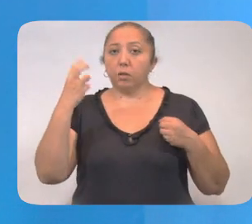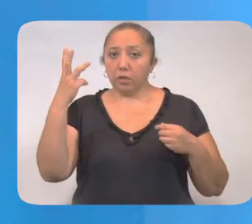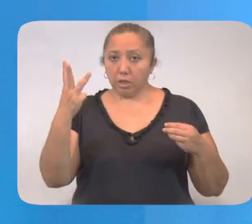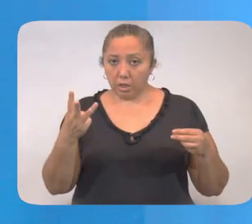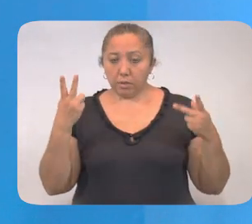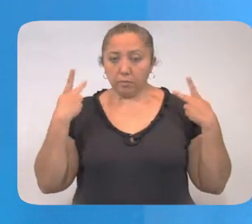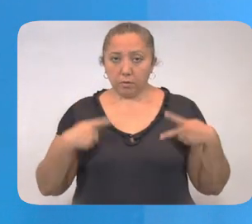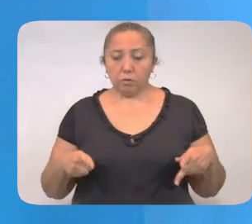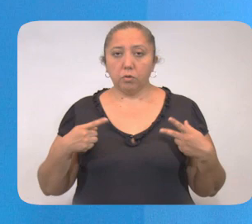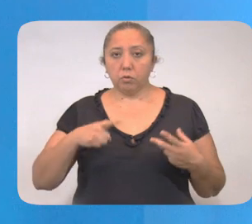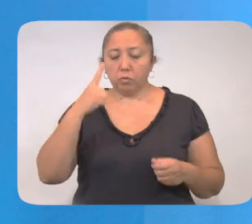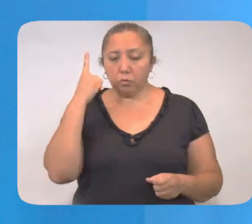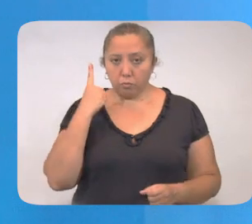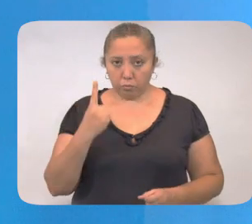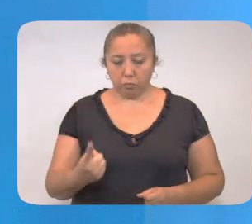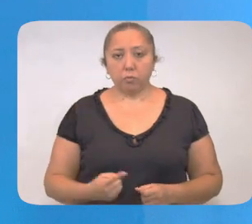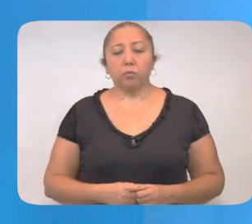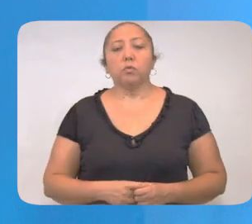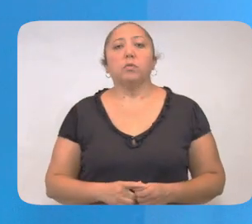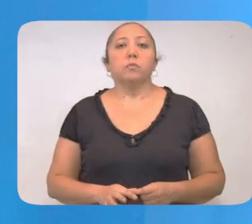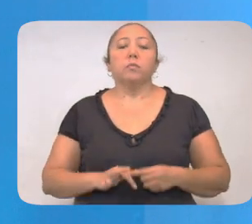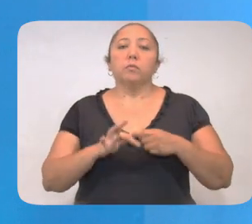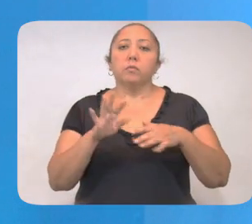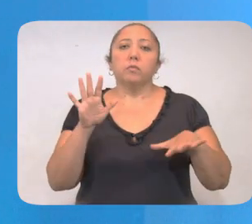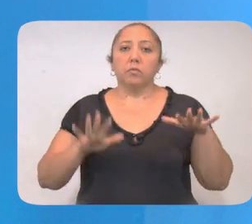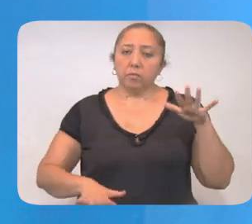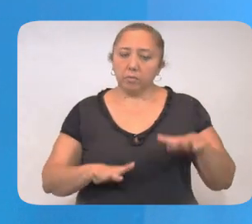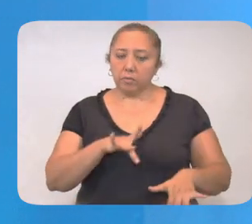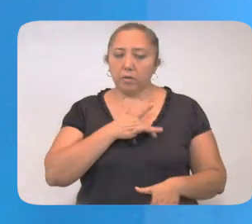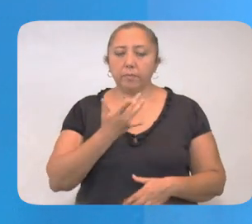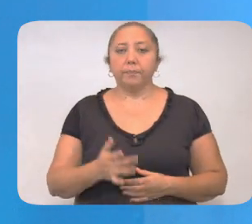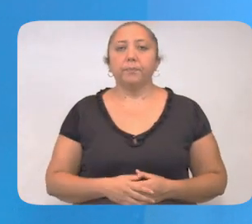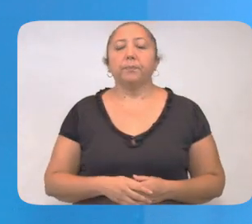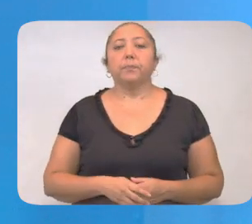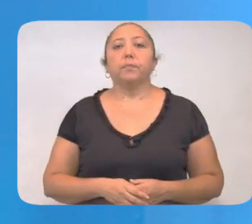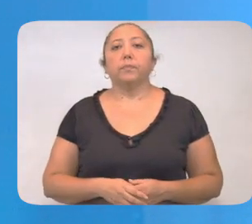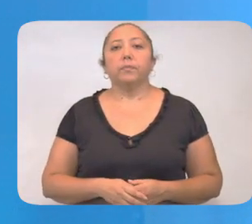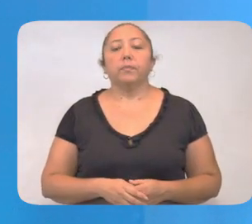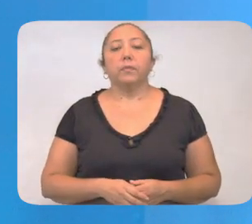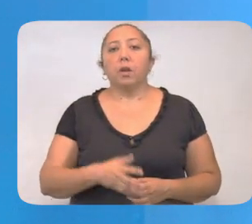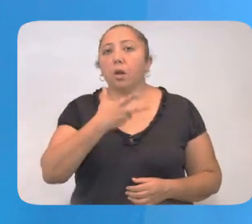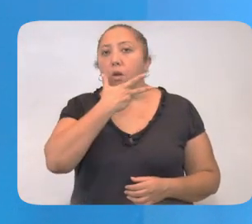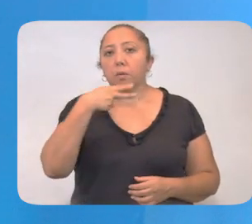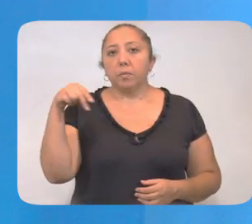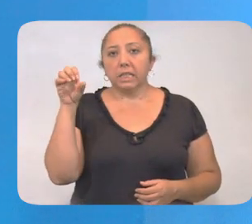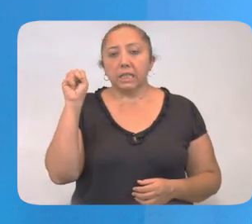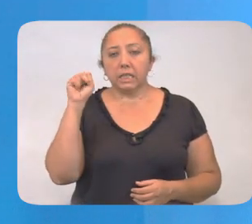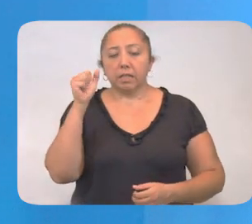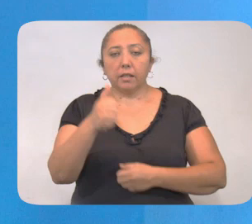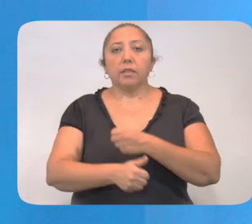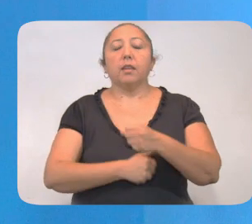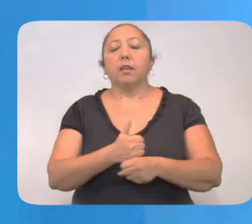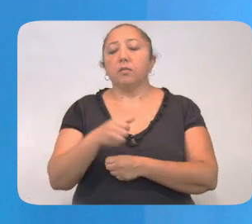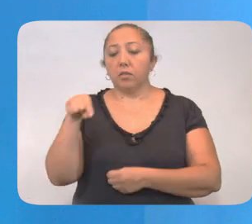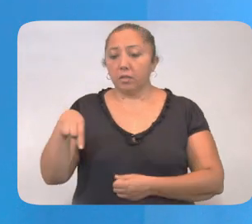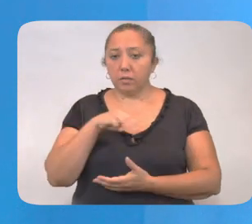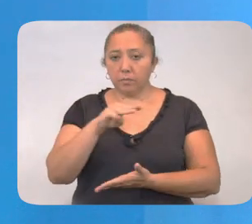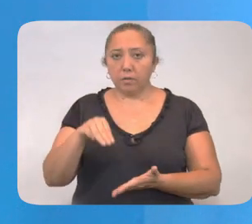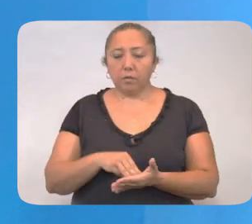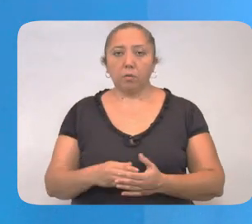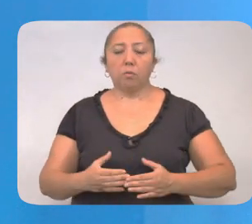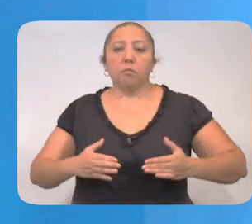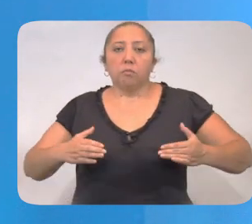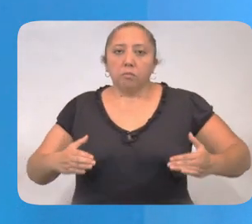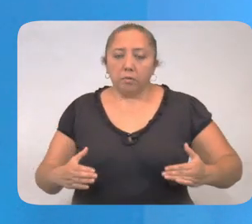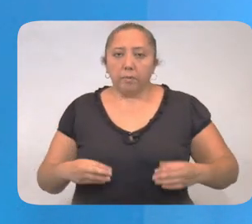tres contactos, uno de los cuales ha presentado síntomas leves. Hombre de 60 años de Mérida, con obesidad.